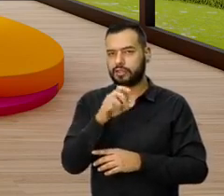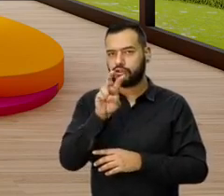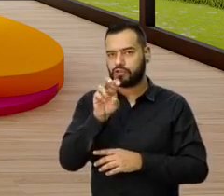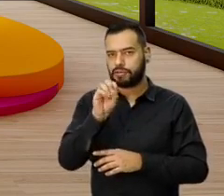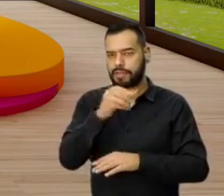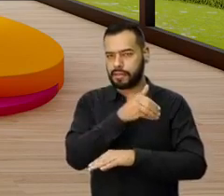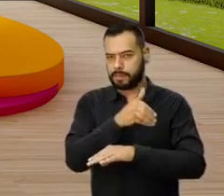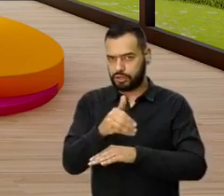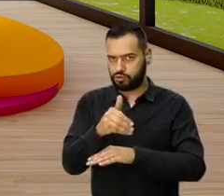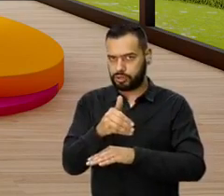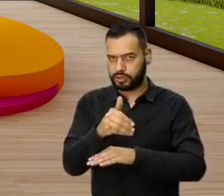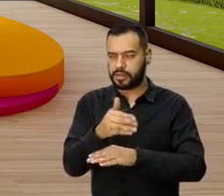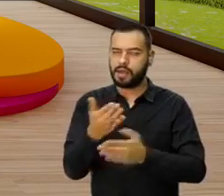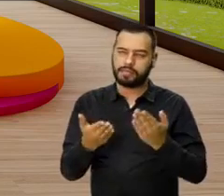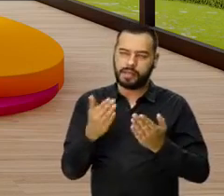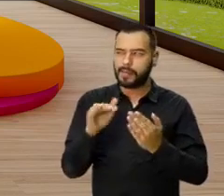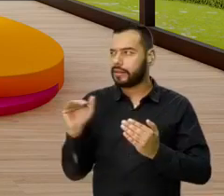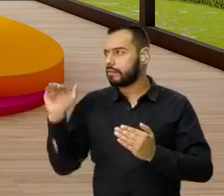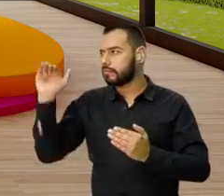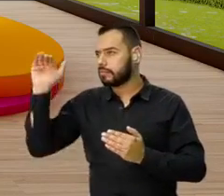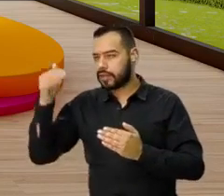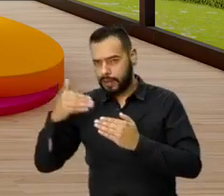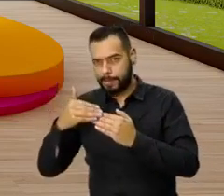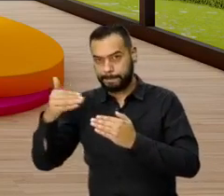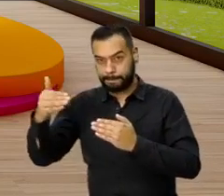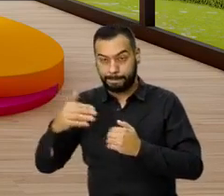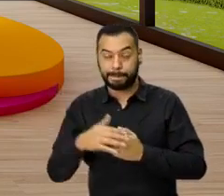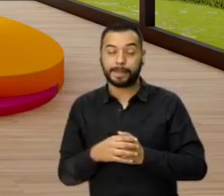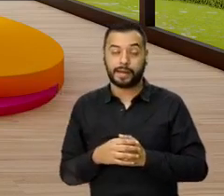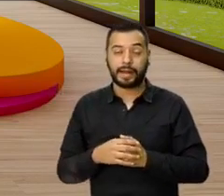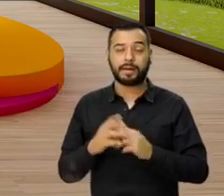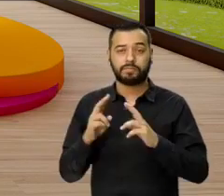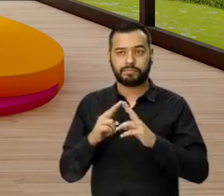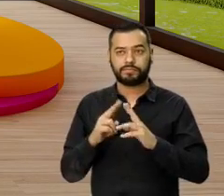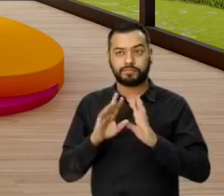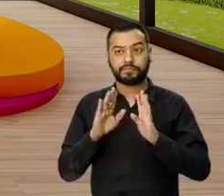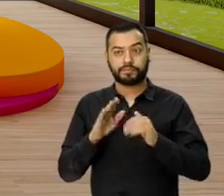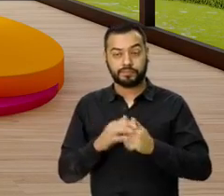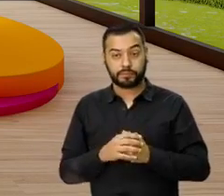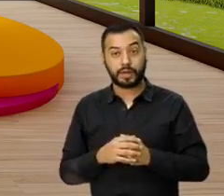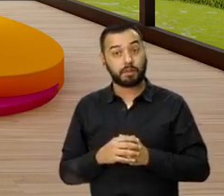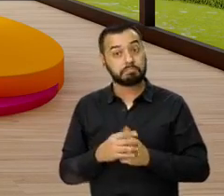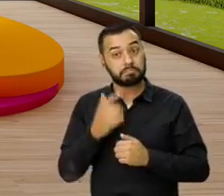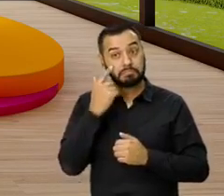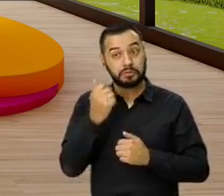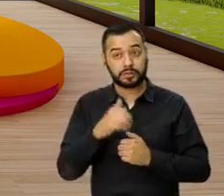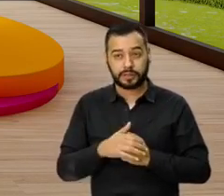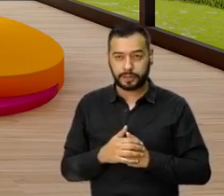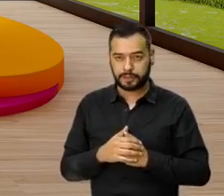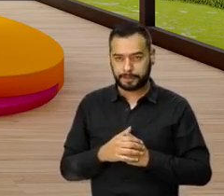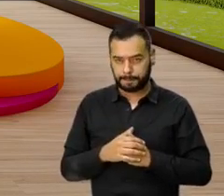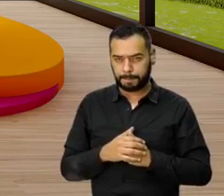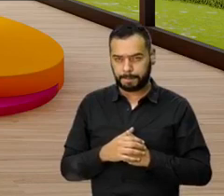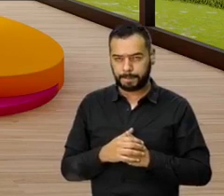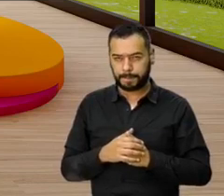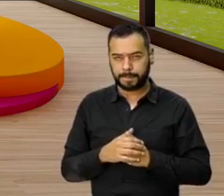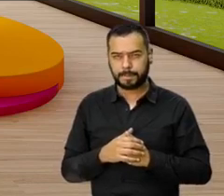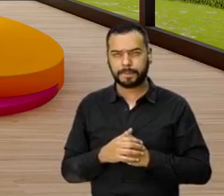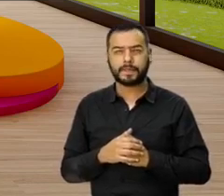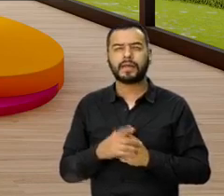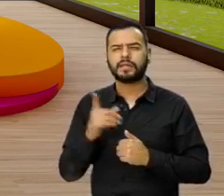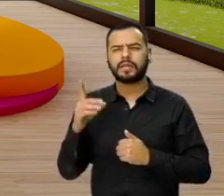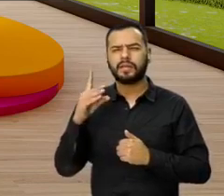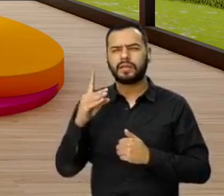en adelante. adelante. Según ubicación y bueno, y todo lo que ya hemos conocido. Ah, bueno, me parece genial. Diana, Andrea,